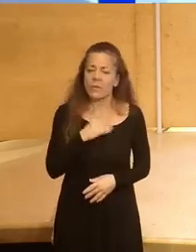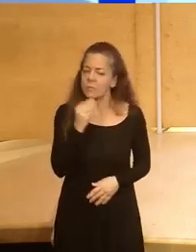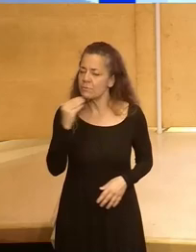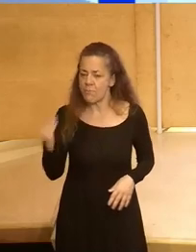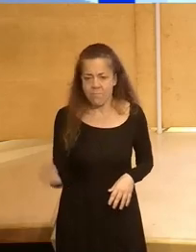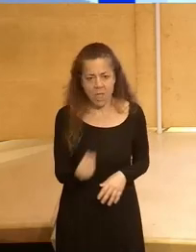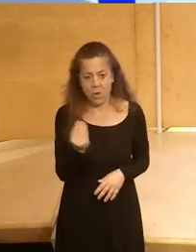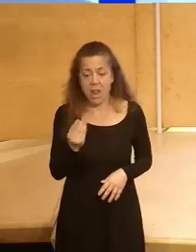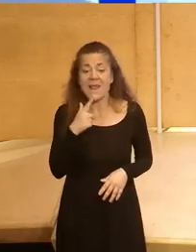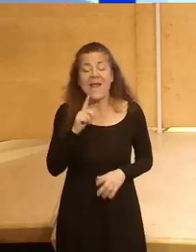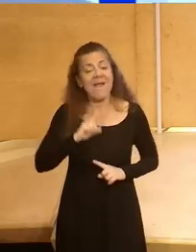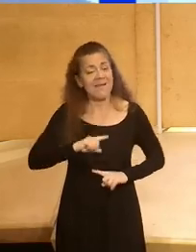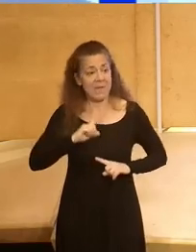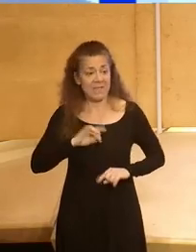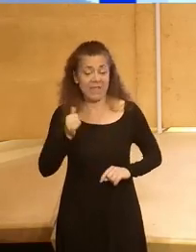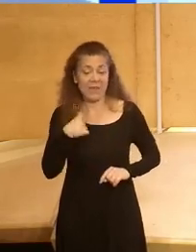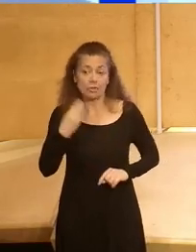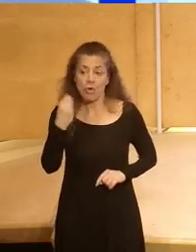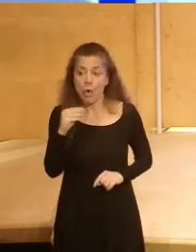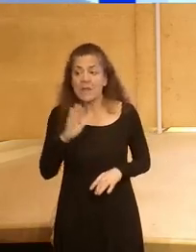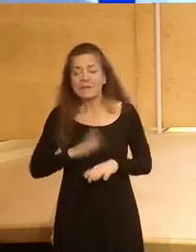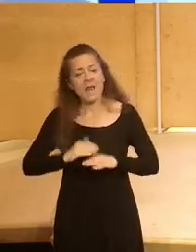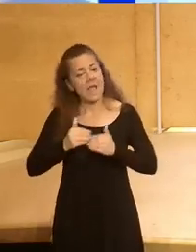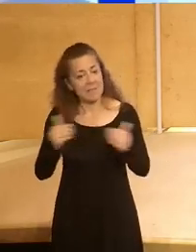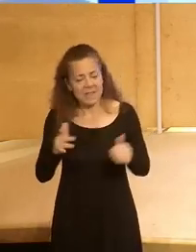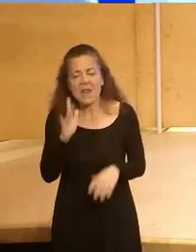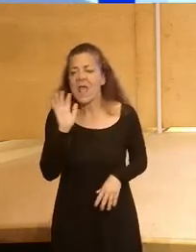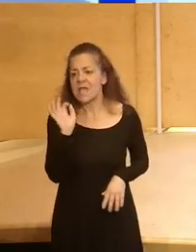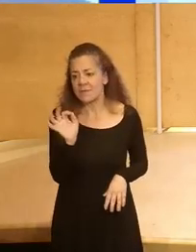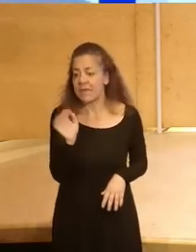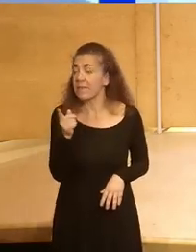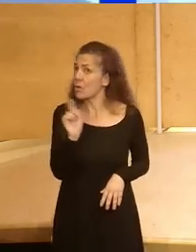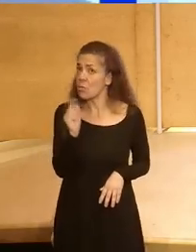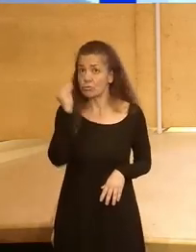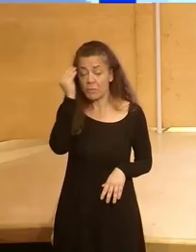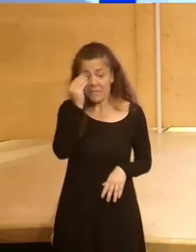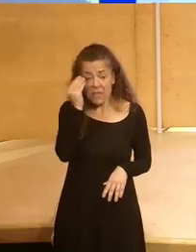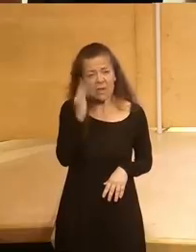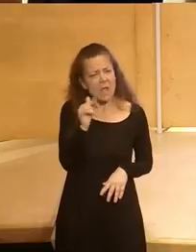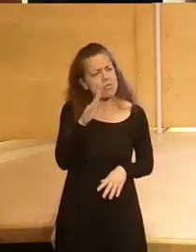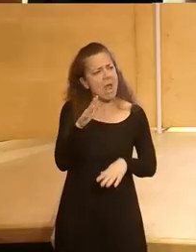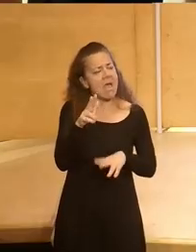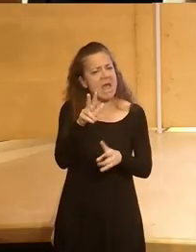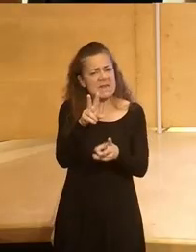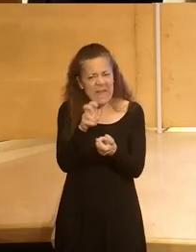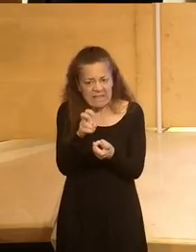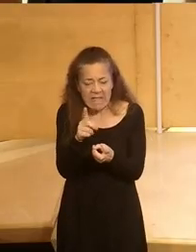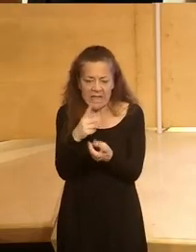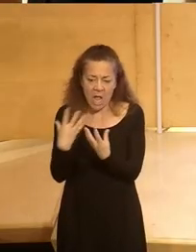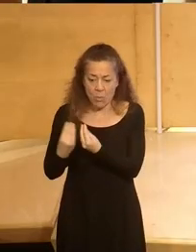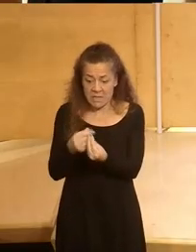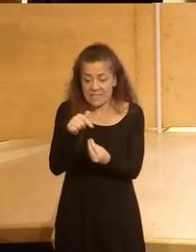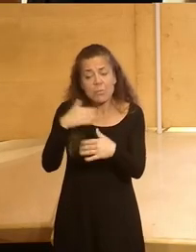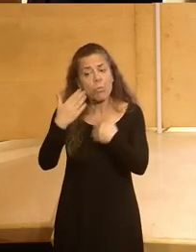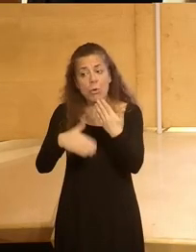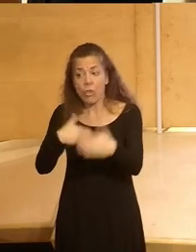la capacidad de los jóvenes para emprender es verdad que no nos hemos planteado el que hubiese una renta que acompañase